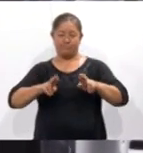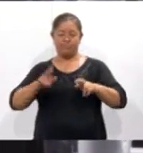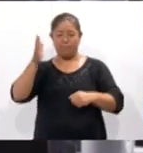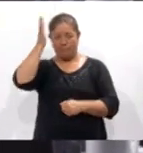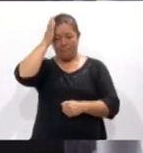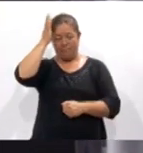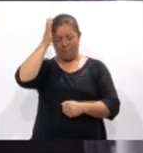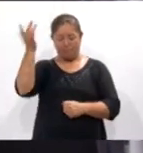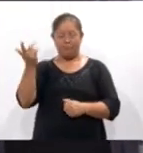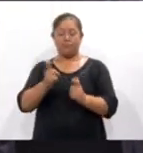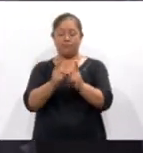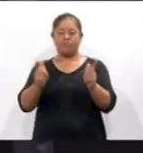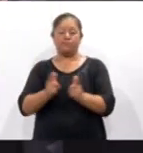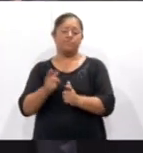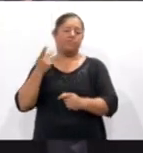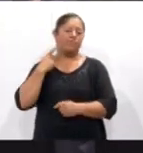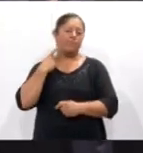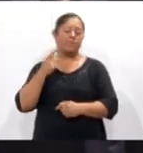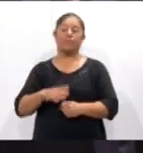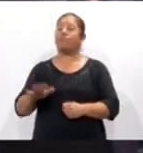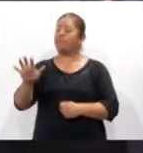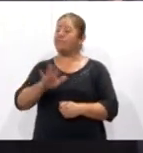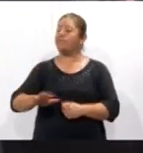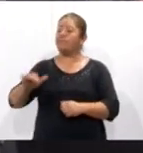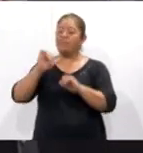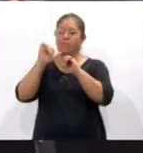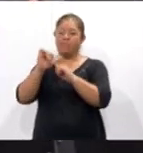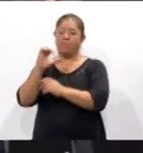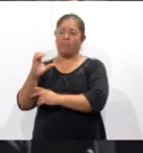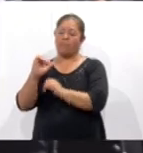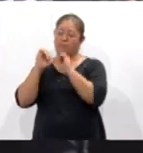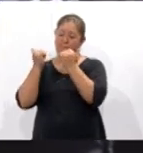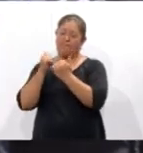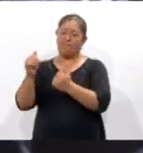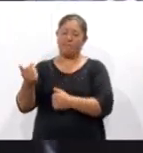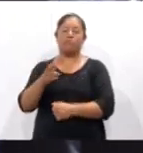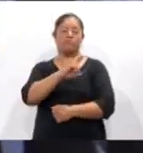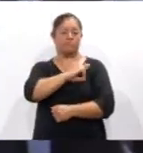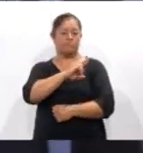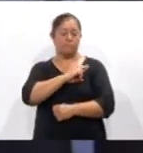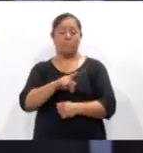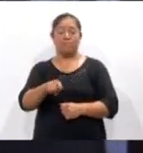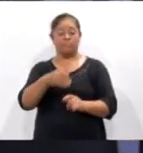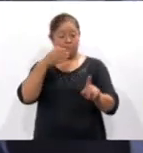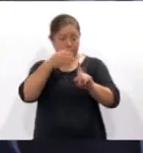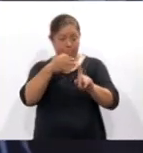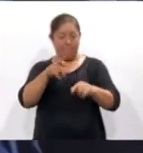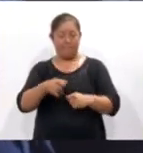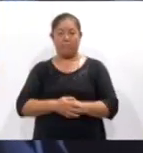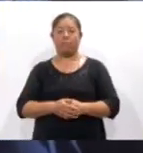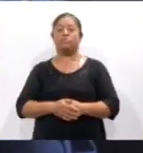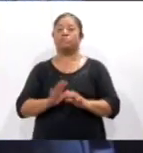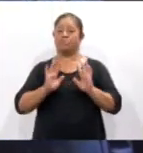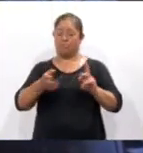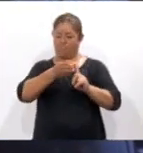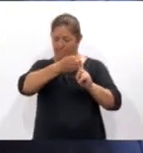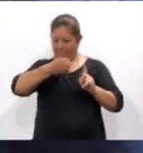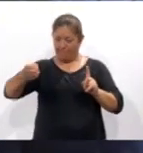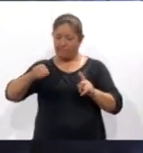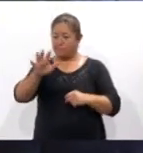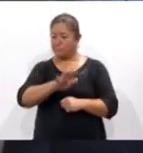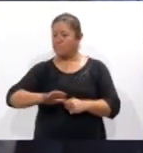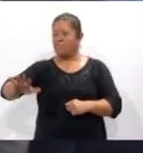principales partidos políticos, a la sociedad civil y el sector privado. Y tiene como misión restaurar el orden en un país